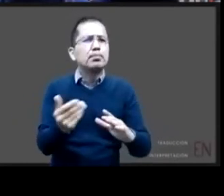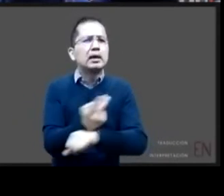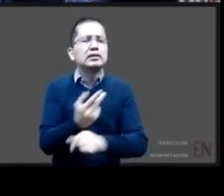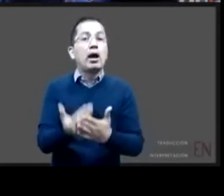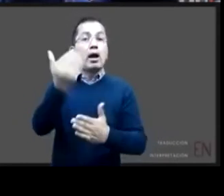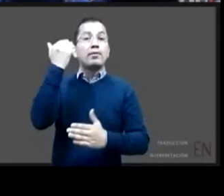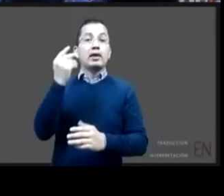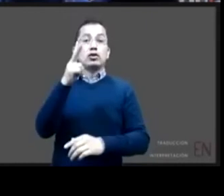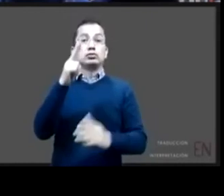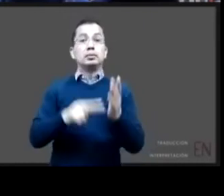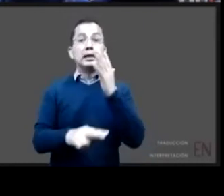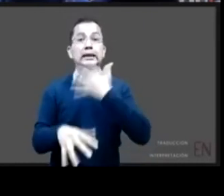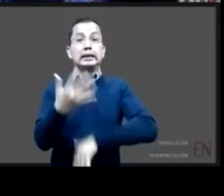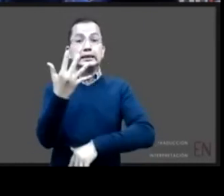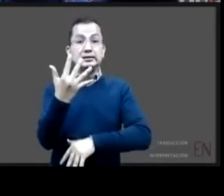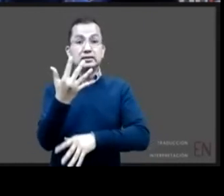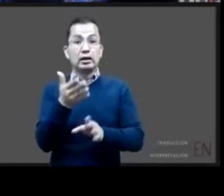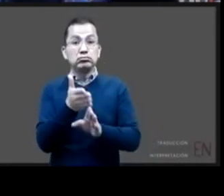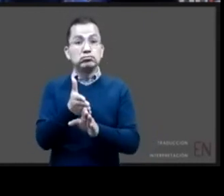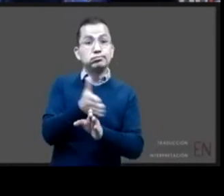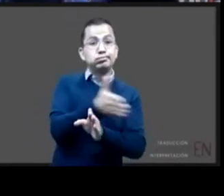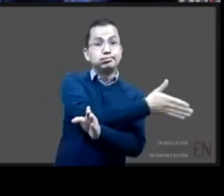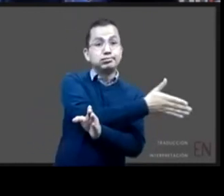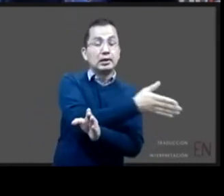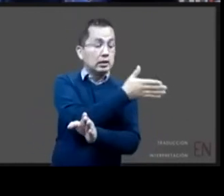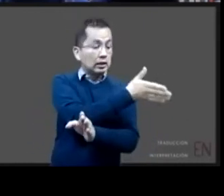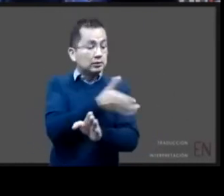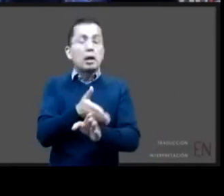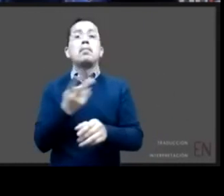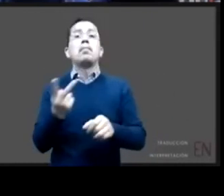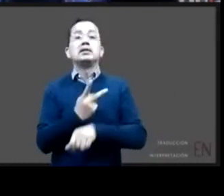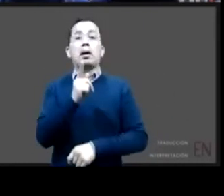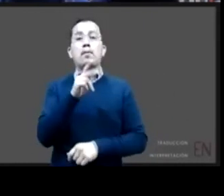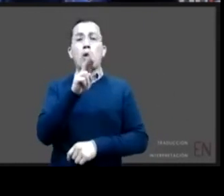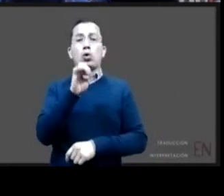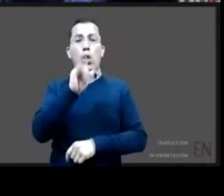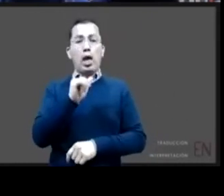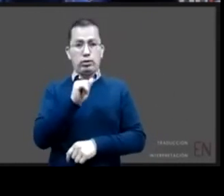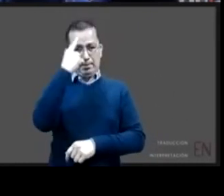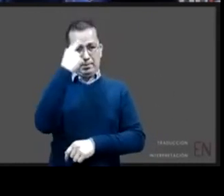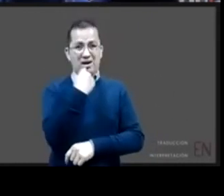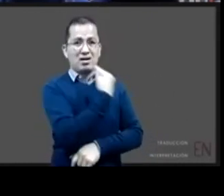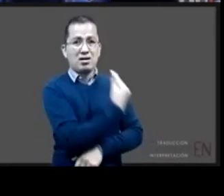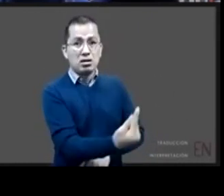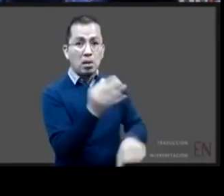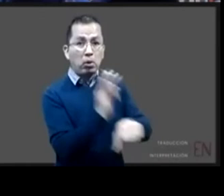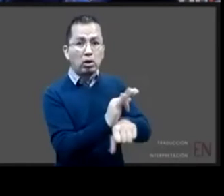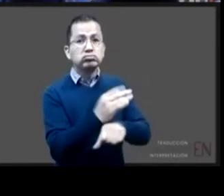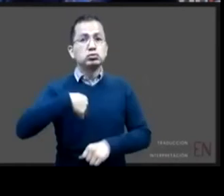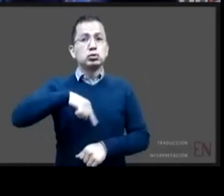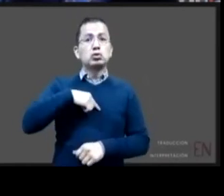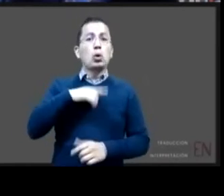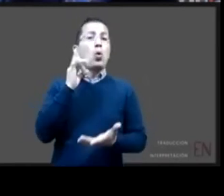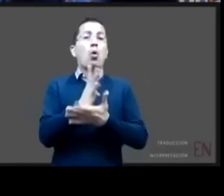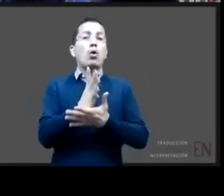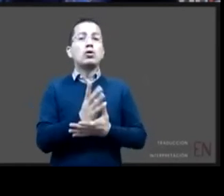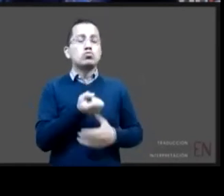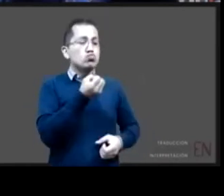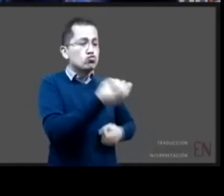asistenciales donde no teníamos atribuciones o facultades para dictar medidas de protección